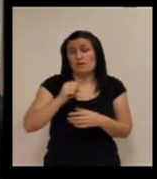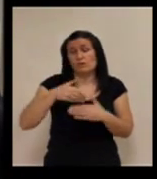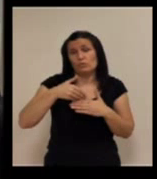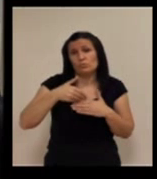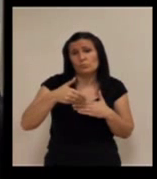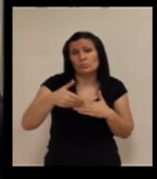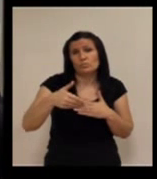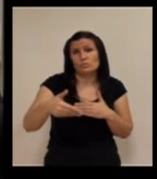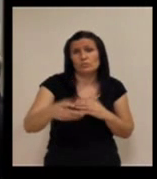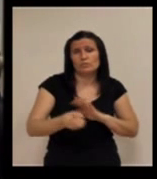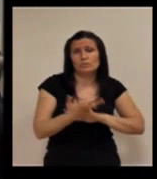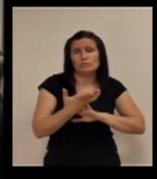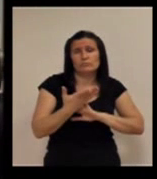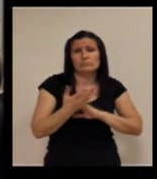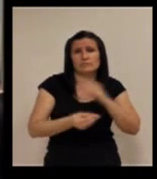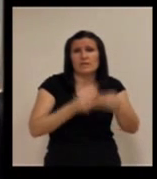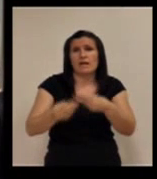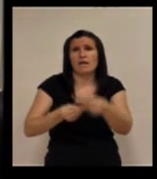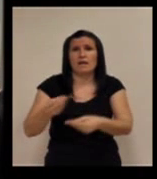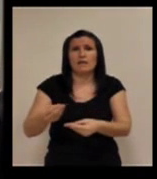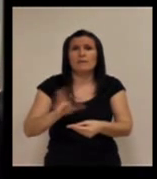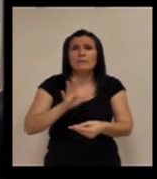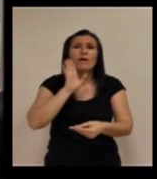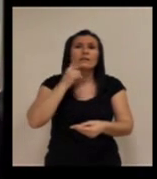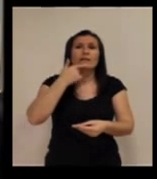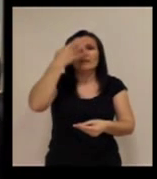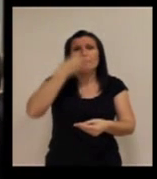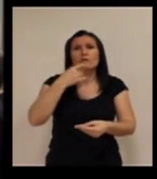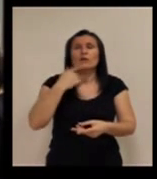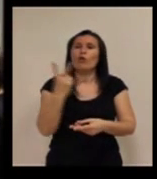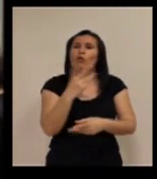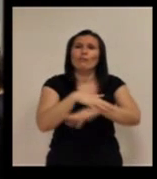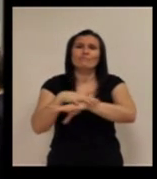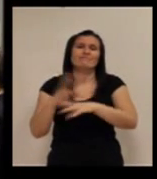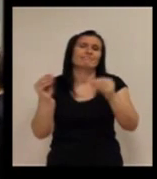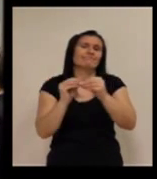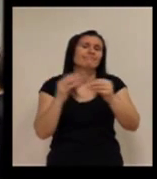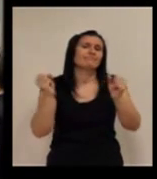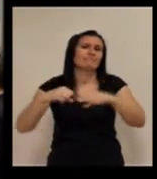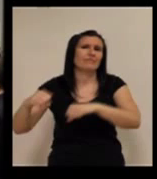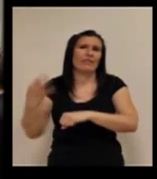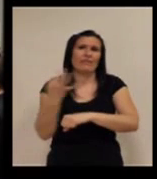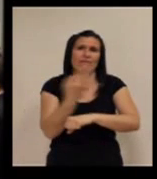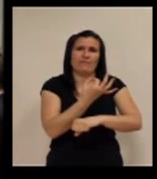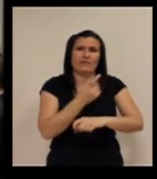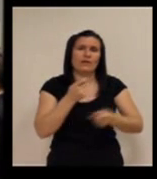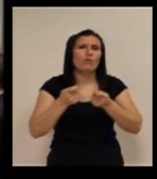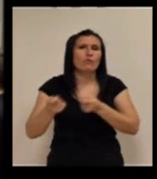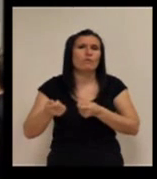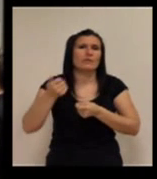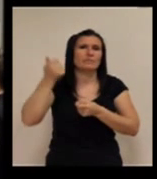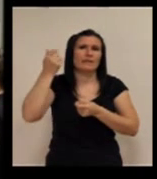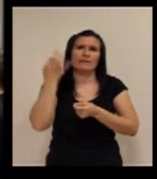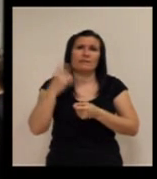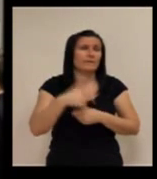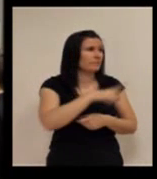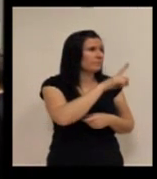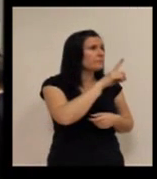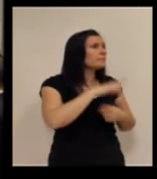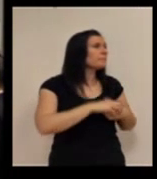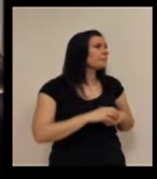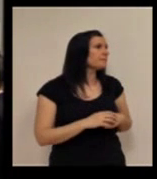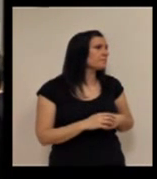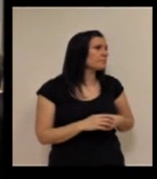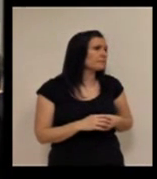se desarrolle. Pero yo, como decía antes, creo que es importante que vaya de la mano. ensamblar bien, hay objetivos. Pero yo creo que todos